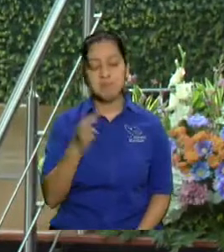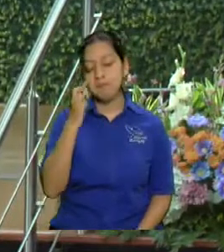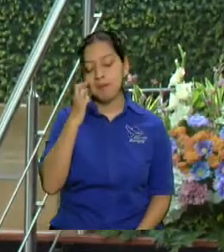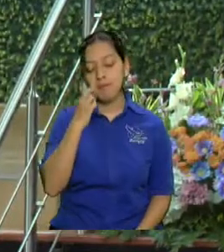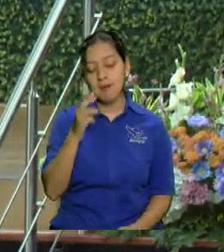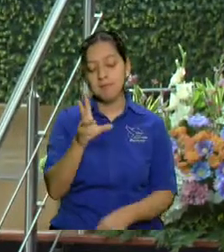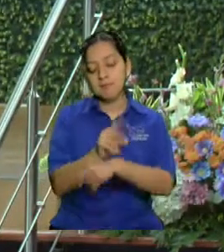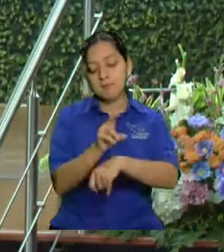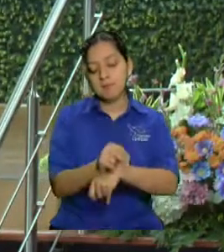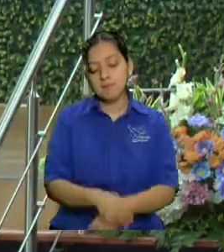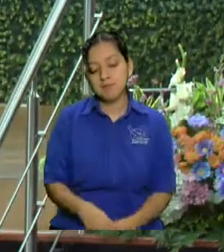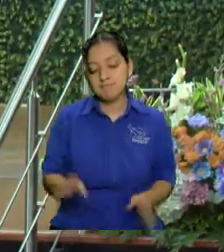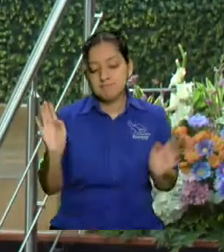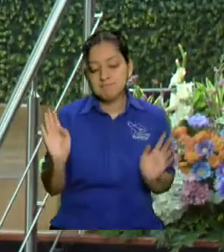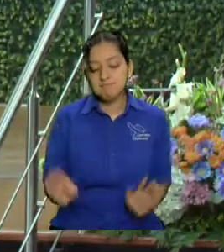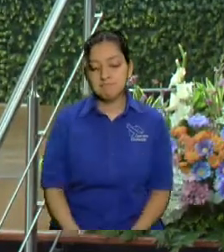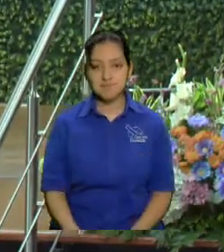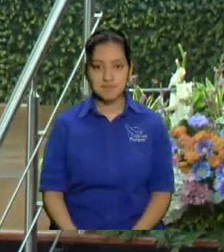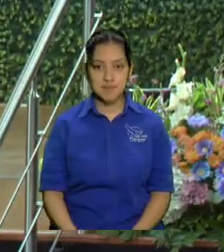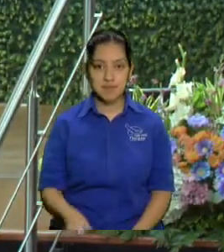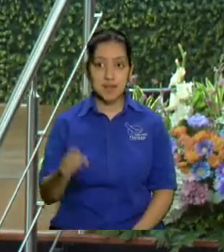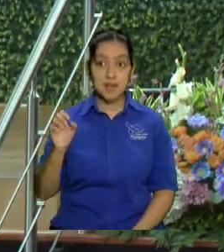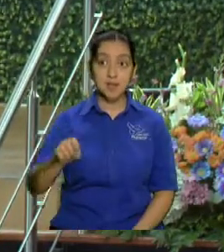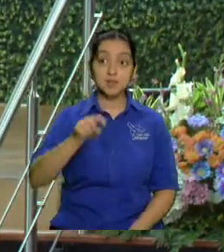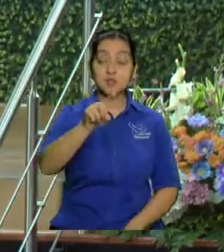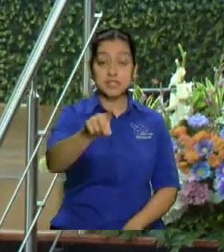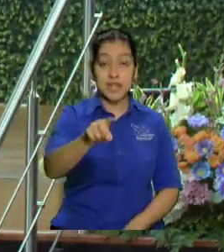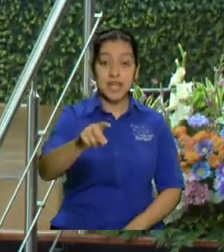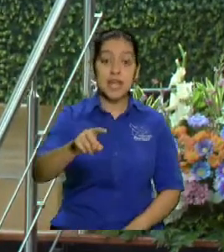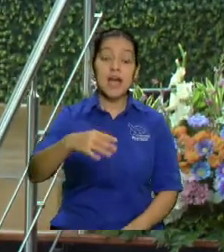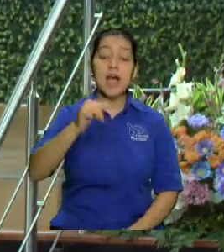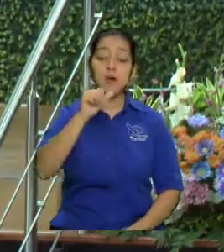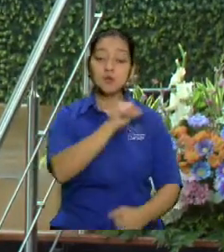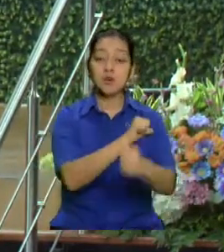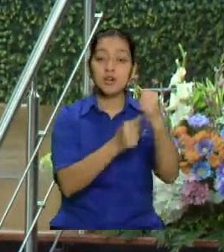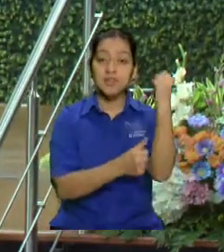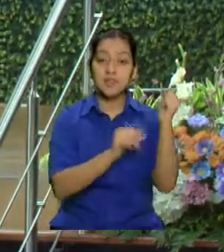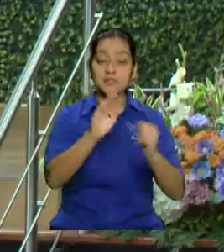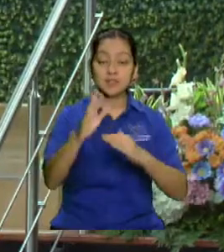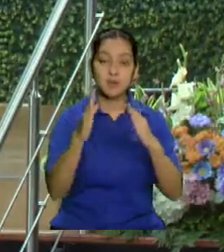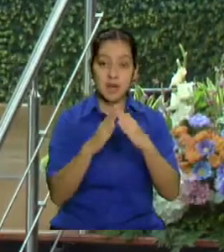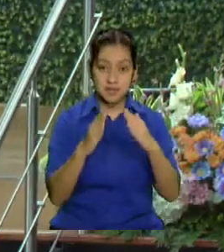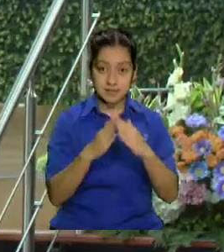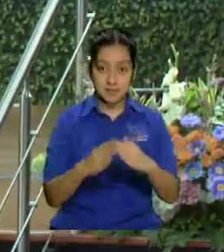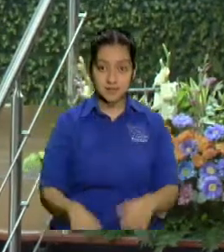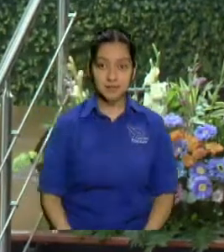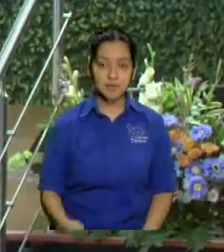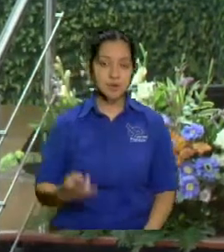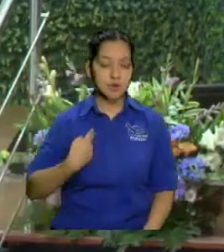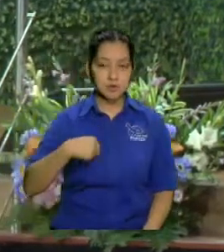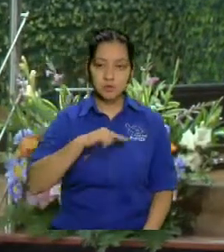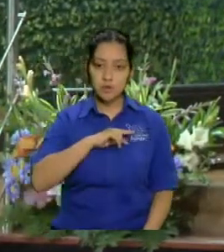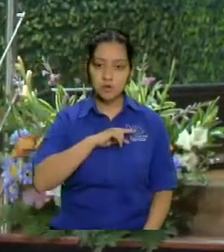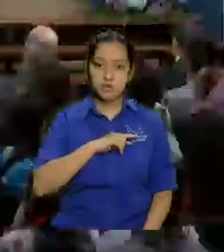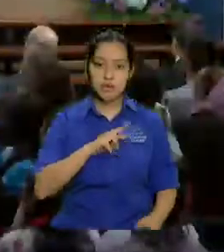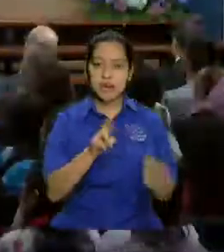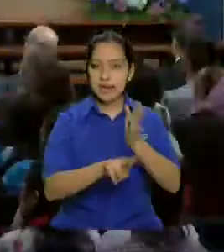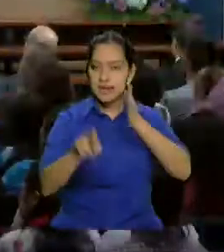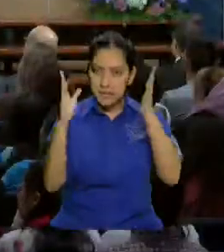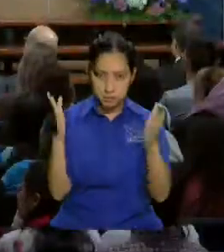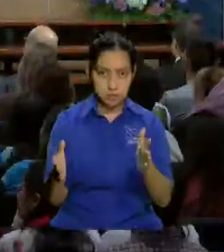hermano pero usted es el portero de la casa y usted es el que puede decir aquí no pasa tal cosa no es que seamos legalistas hermano